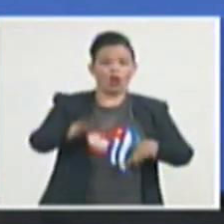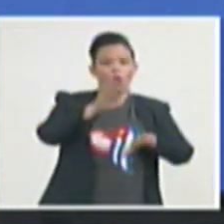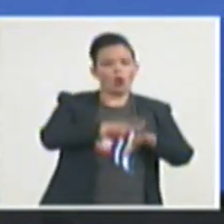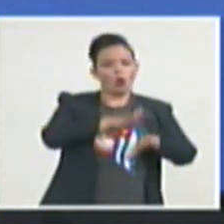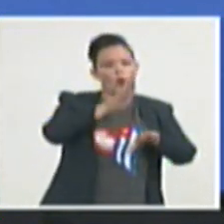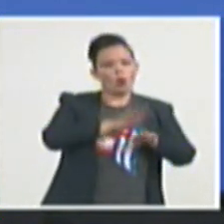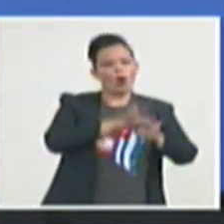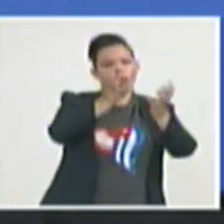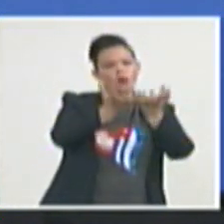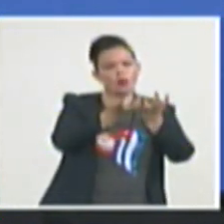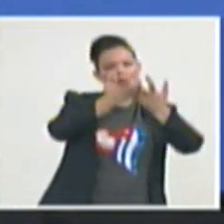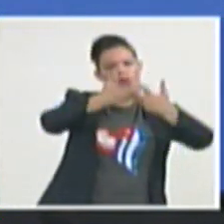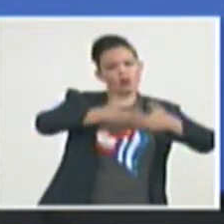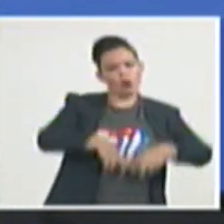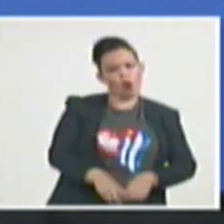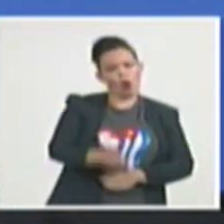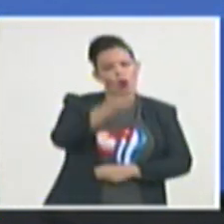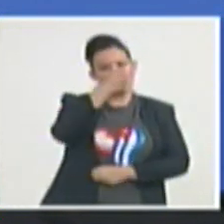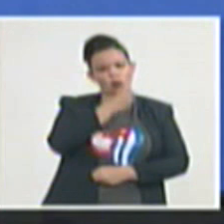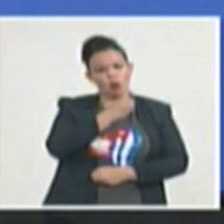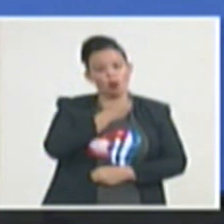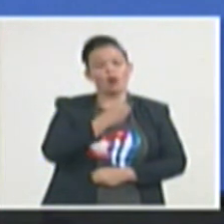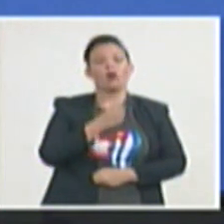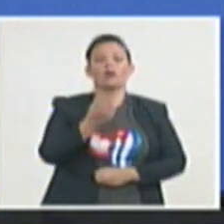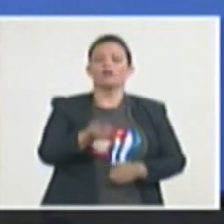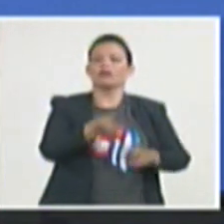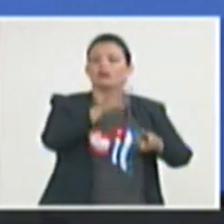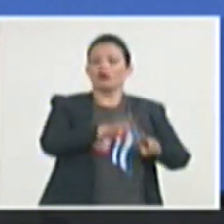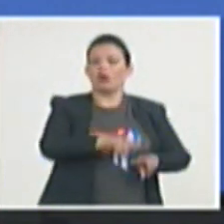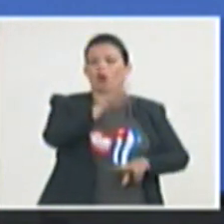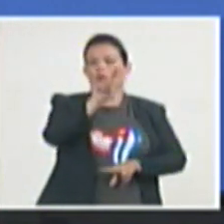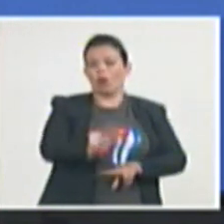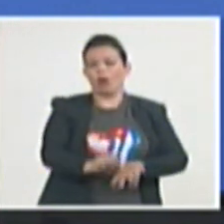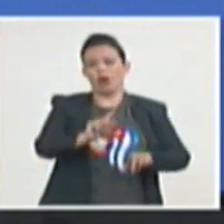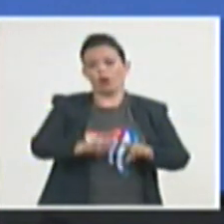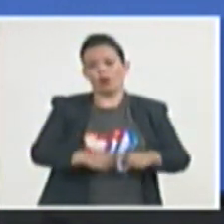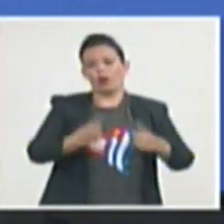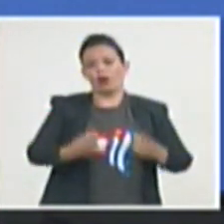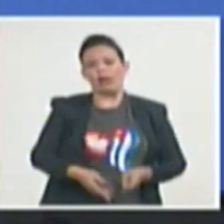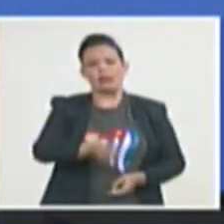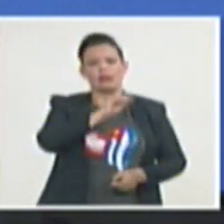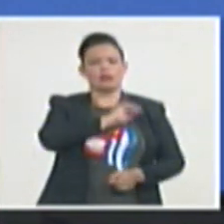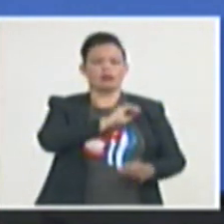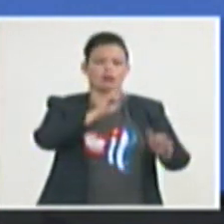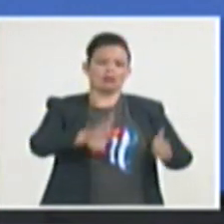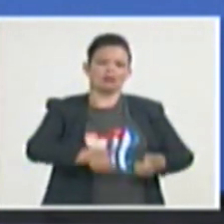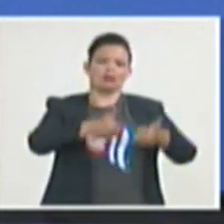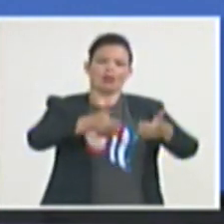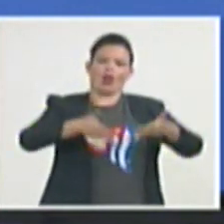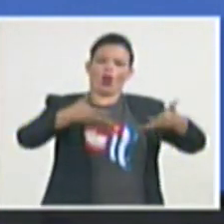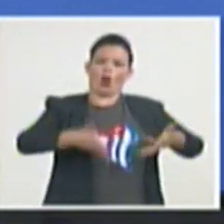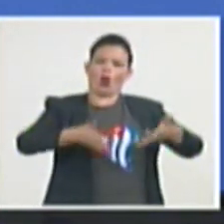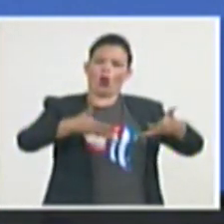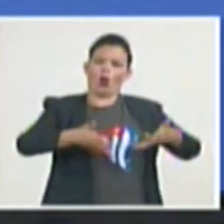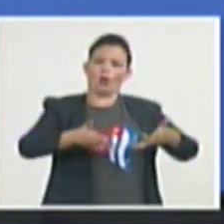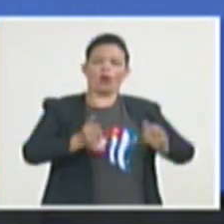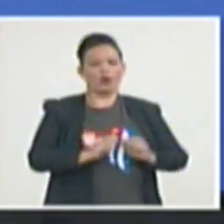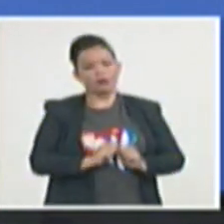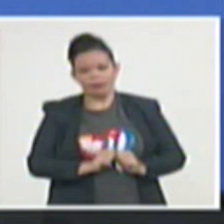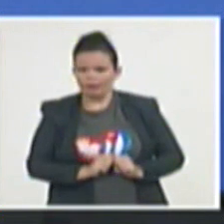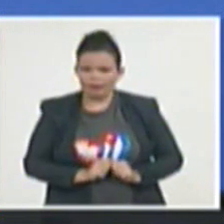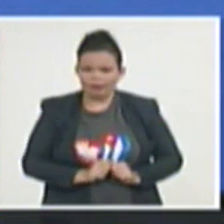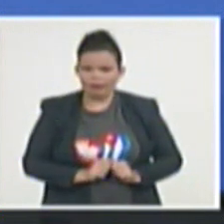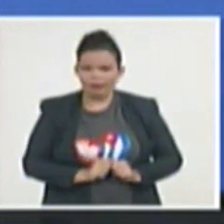y consumo, de quienes de manera egoísta se sienten confortables con el status quo. Los países desarrollados